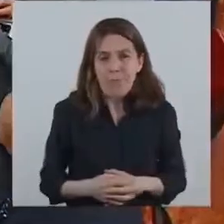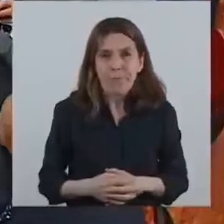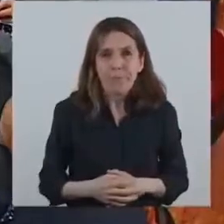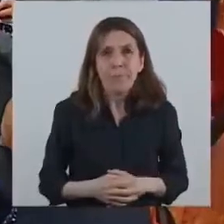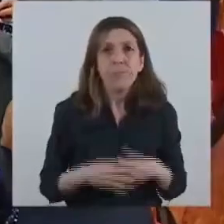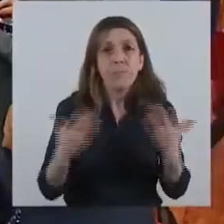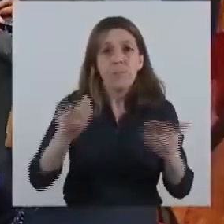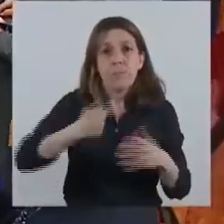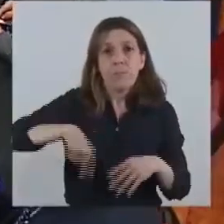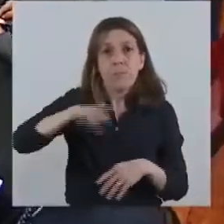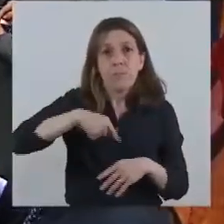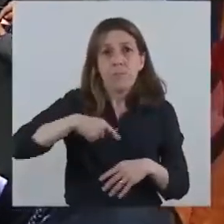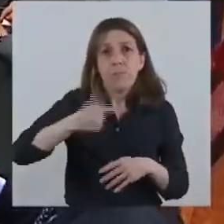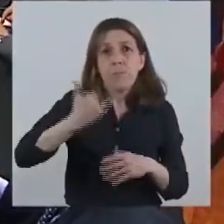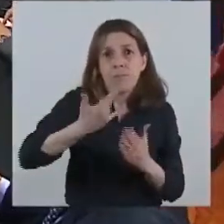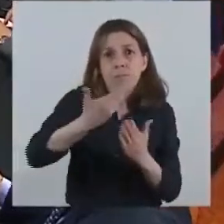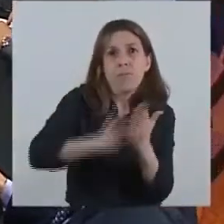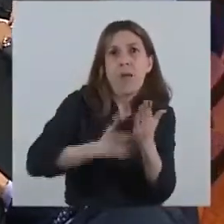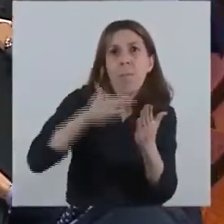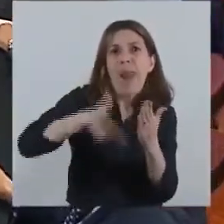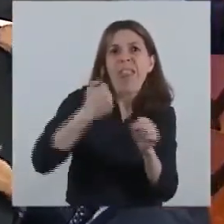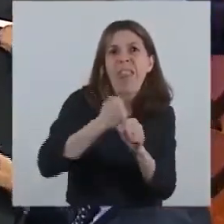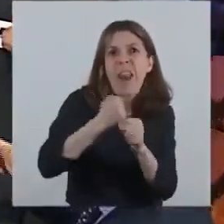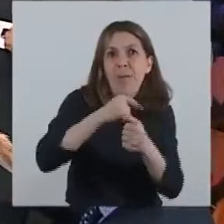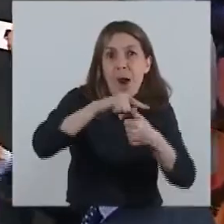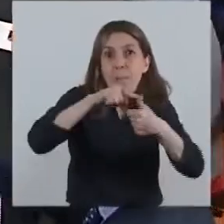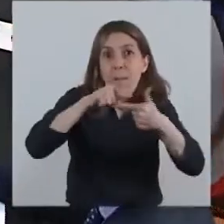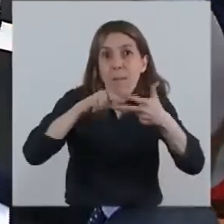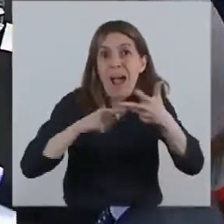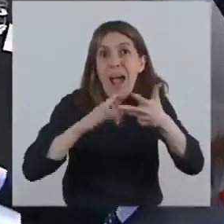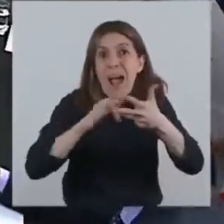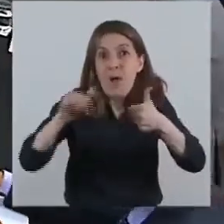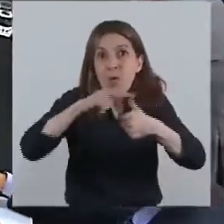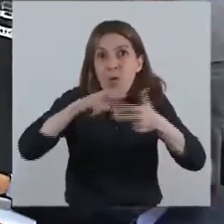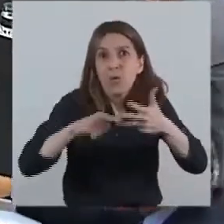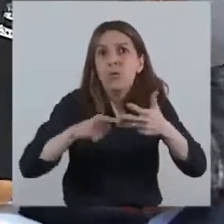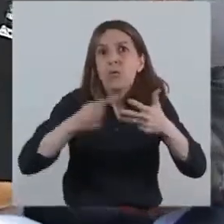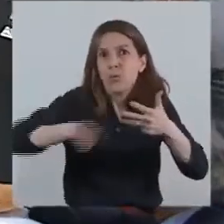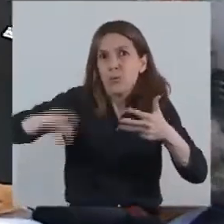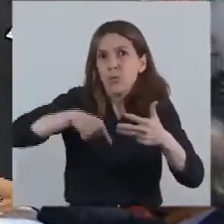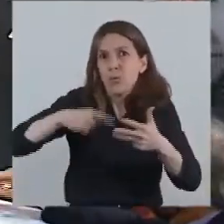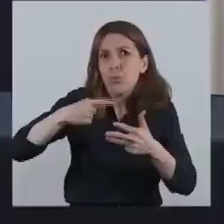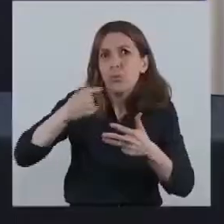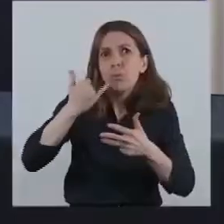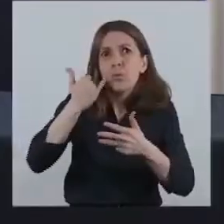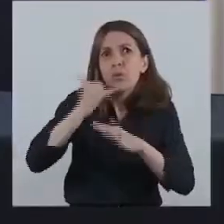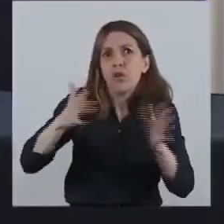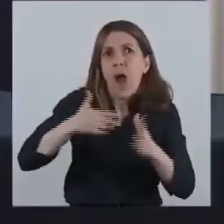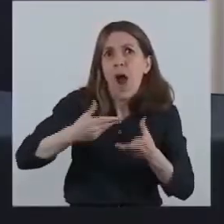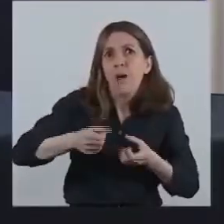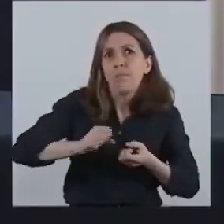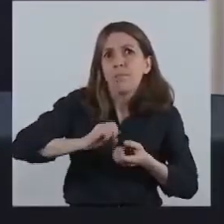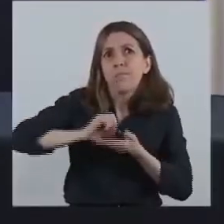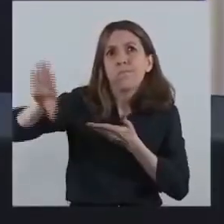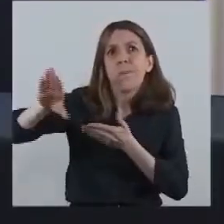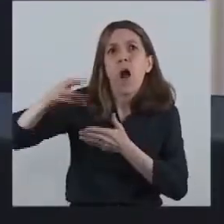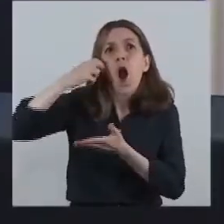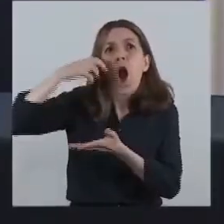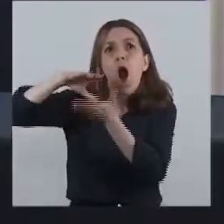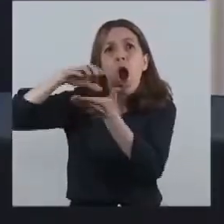Como parte de esta hoja de ruta para la recuperación económica, hemos enviado al Congreso de la Nación